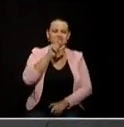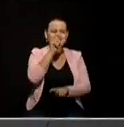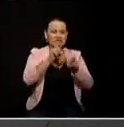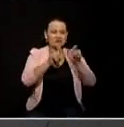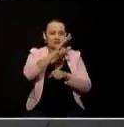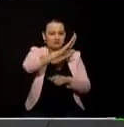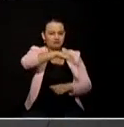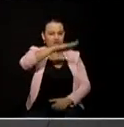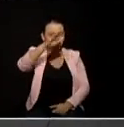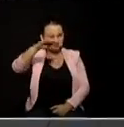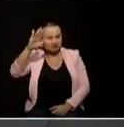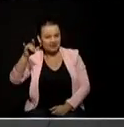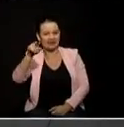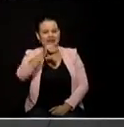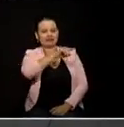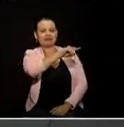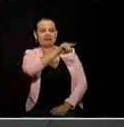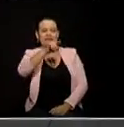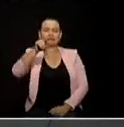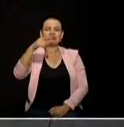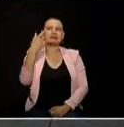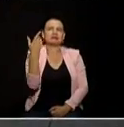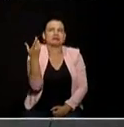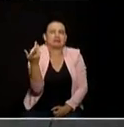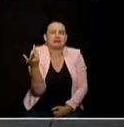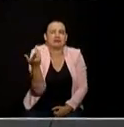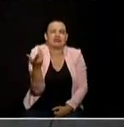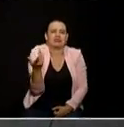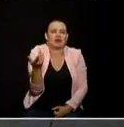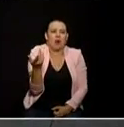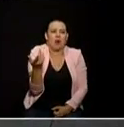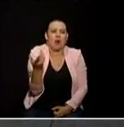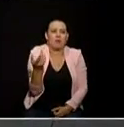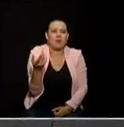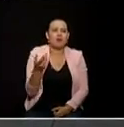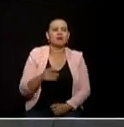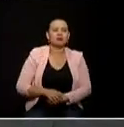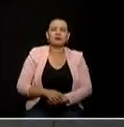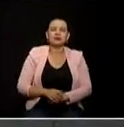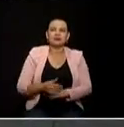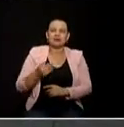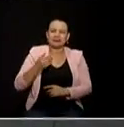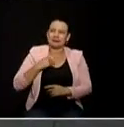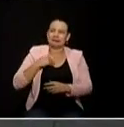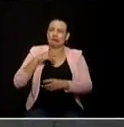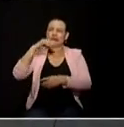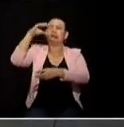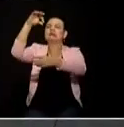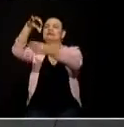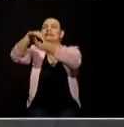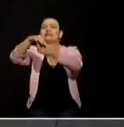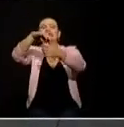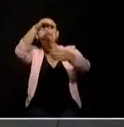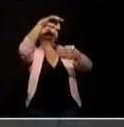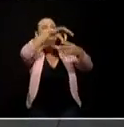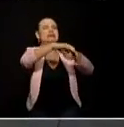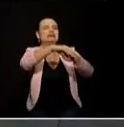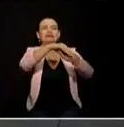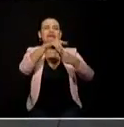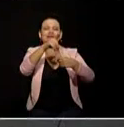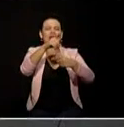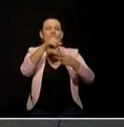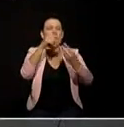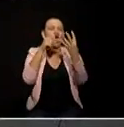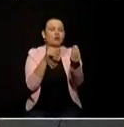superar digámoslo de alguna manera esa esa marcada decisión a votar por candidato solamente derecha sabiendo que